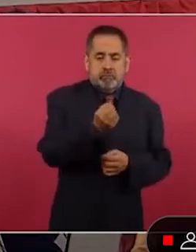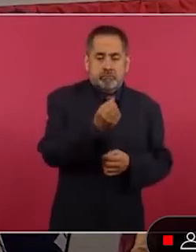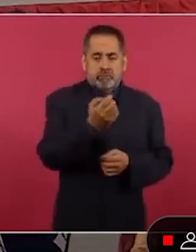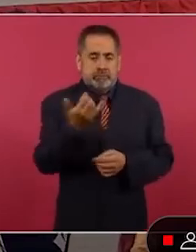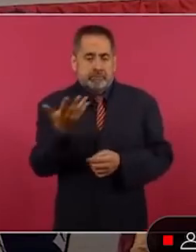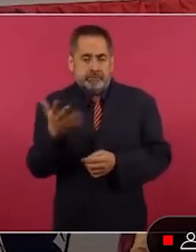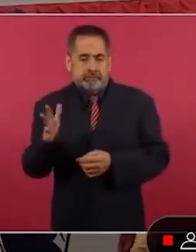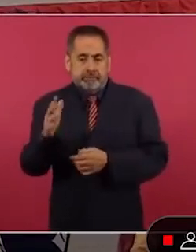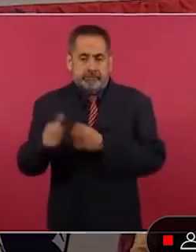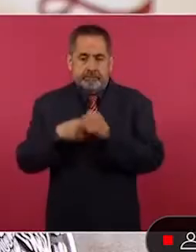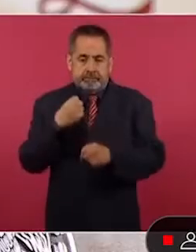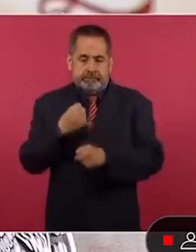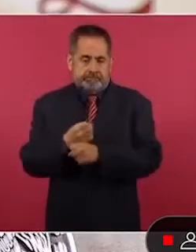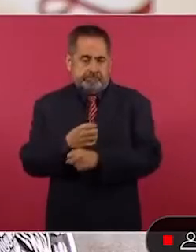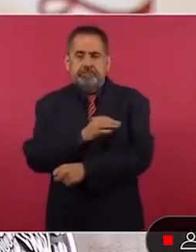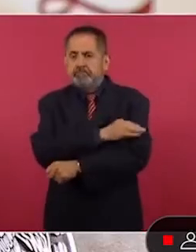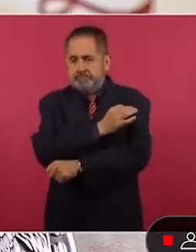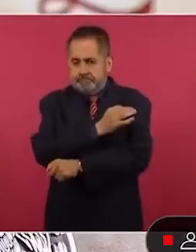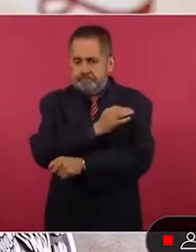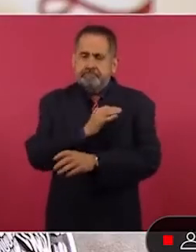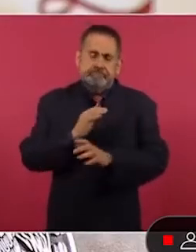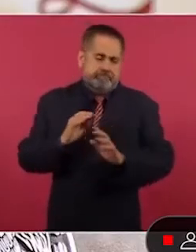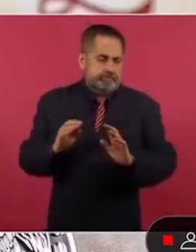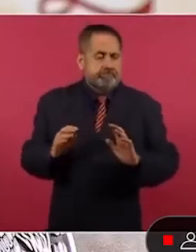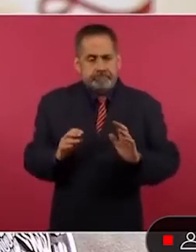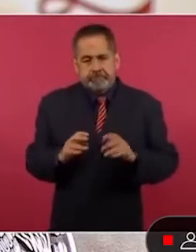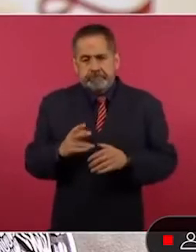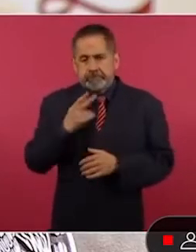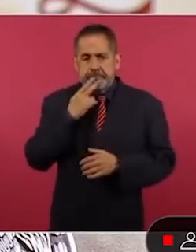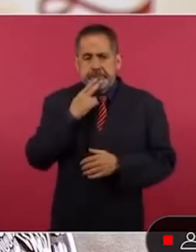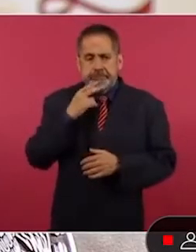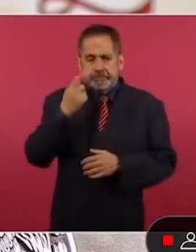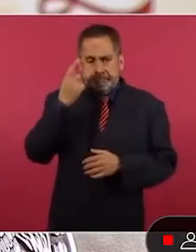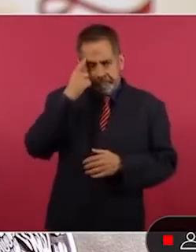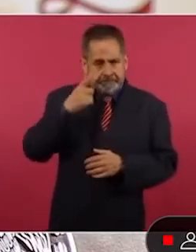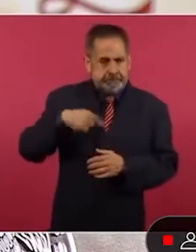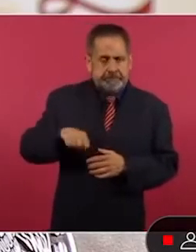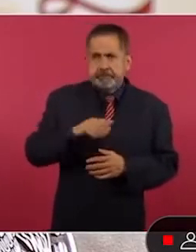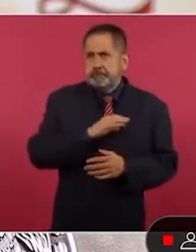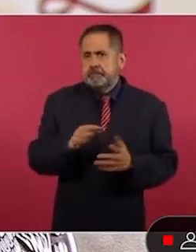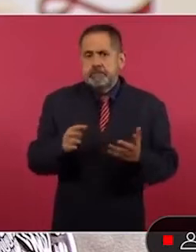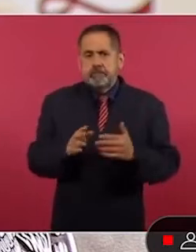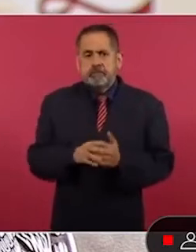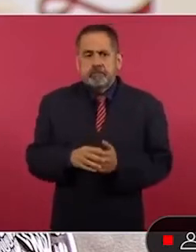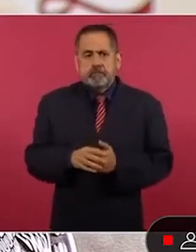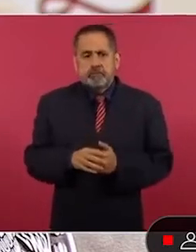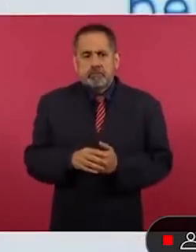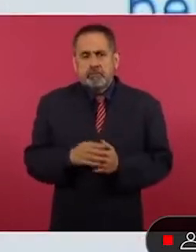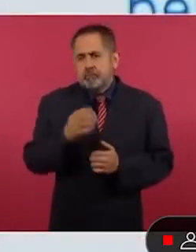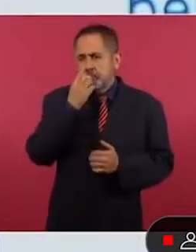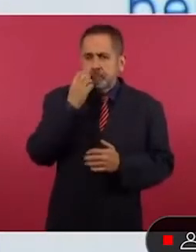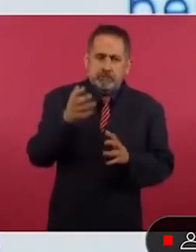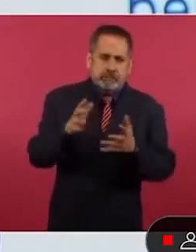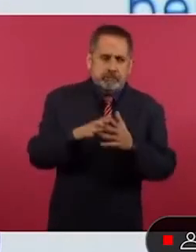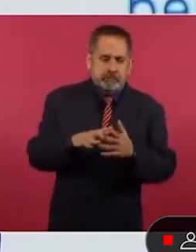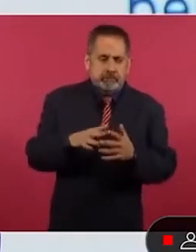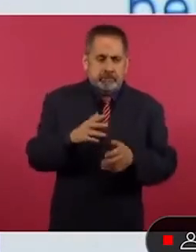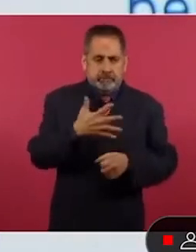y esto más o menos equivale en años escolares, entre el